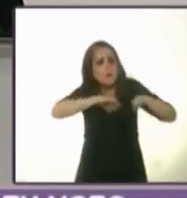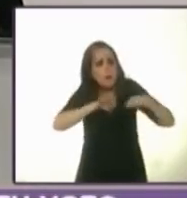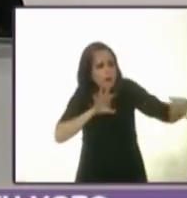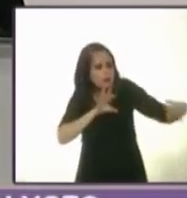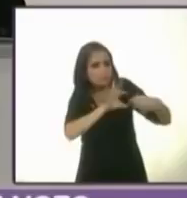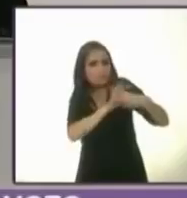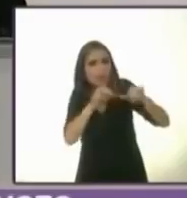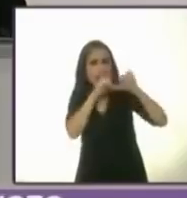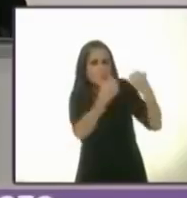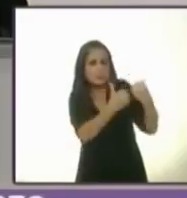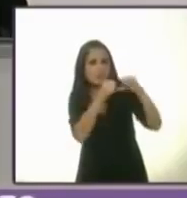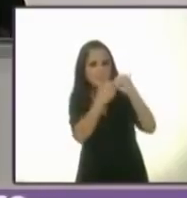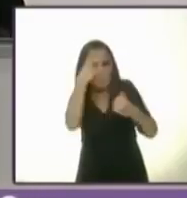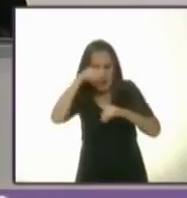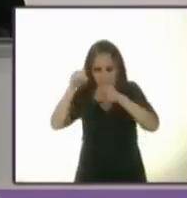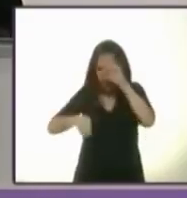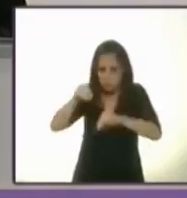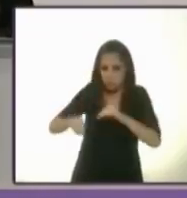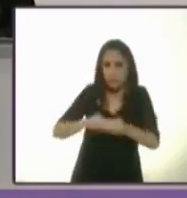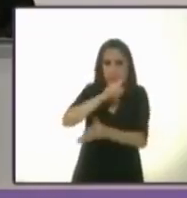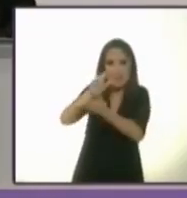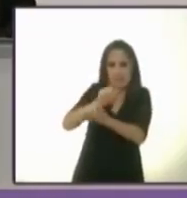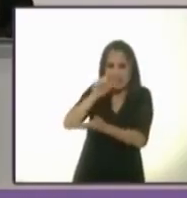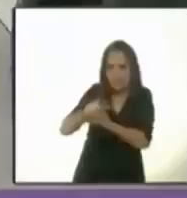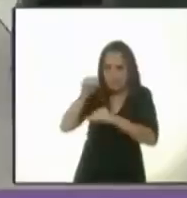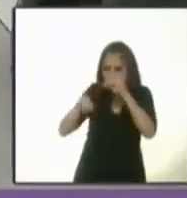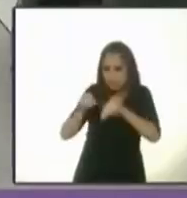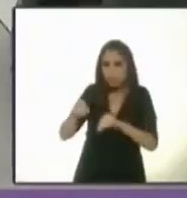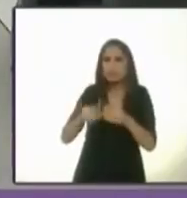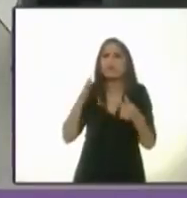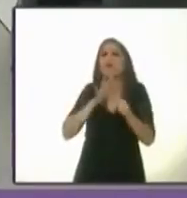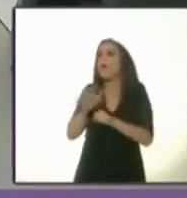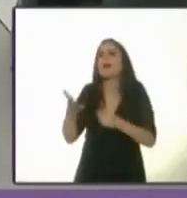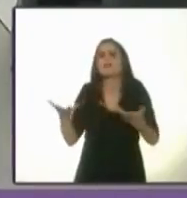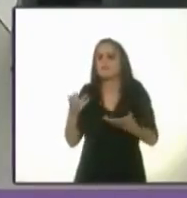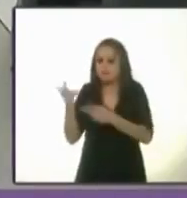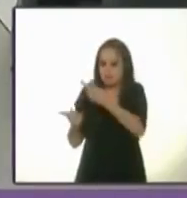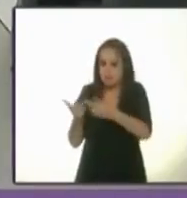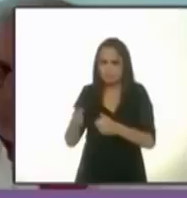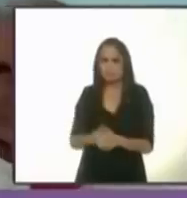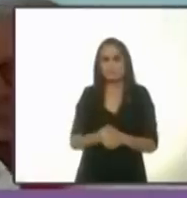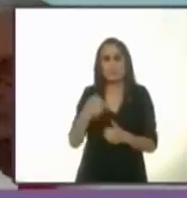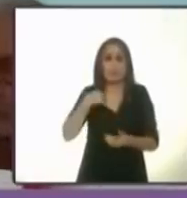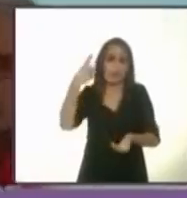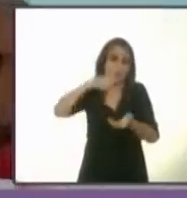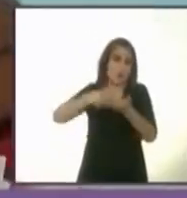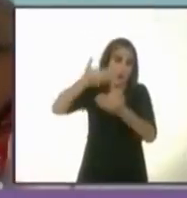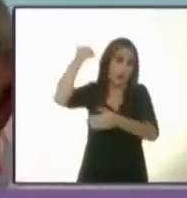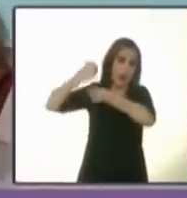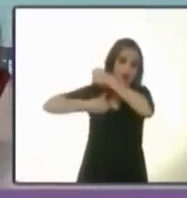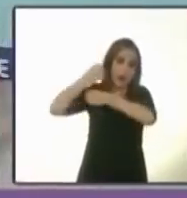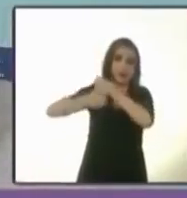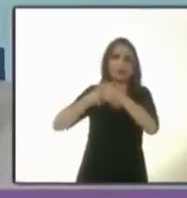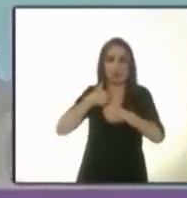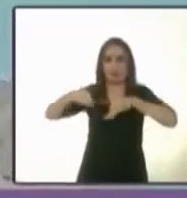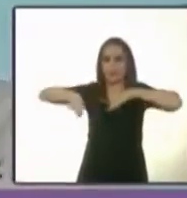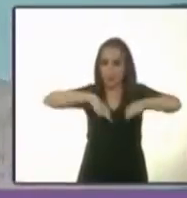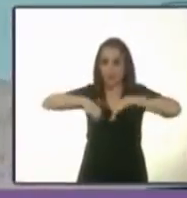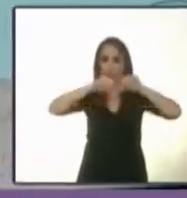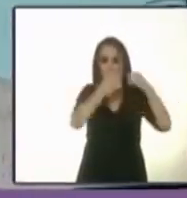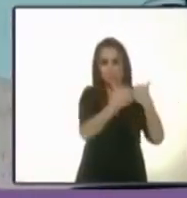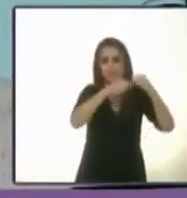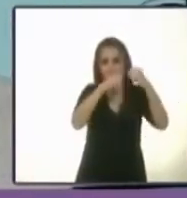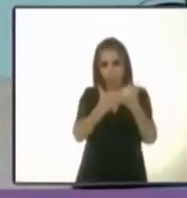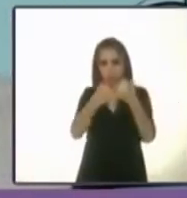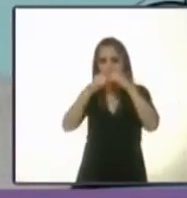en el diseño de las políticas públicas y en cuáles. Bueno, yo desde hace muchos años trabajo con organizaciones civiles